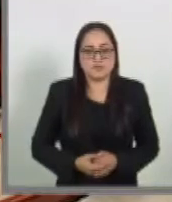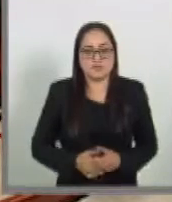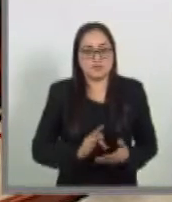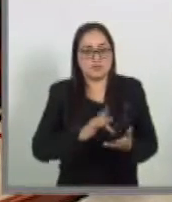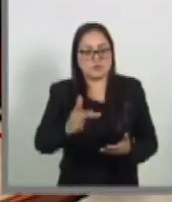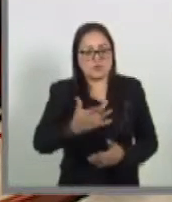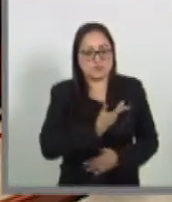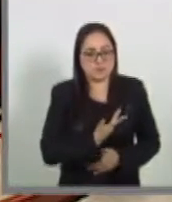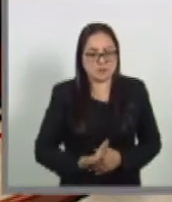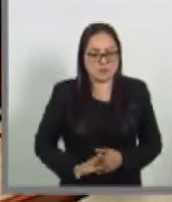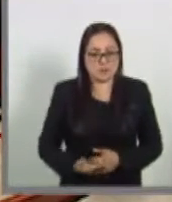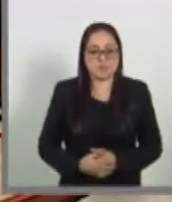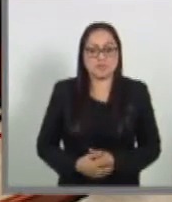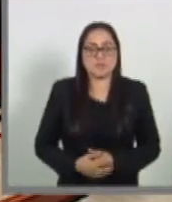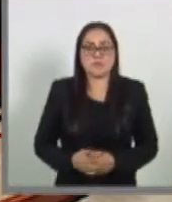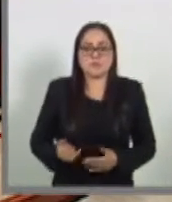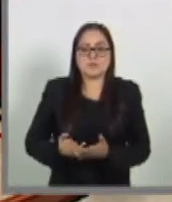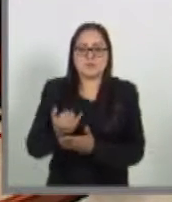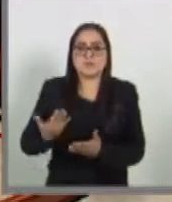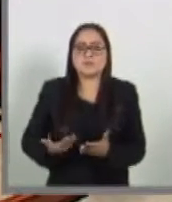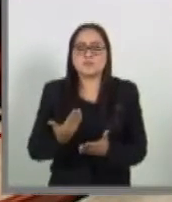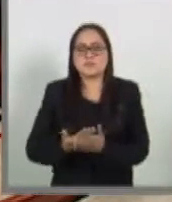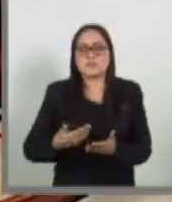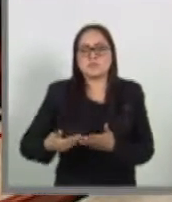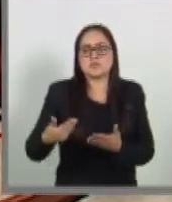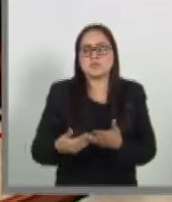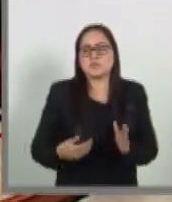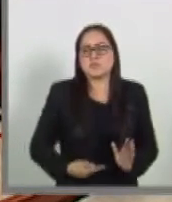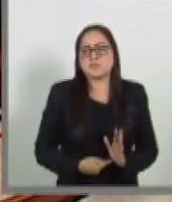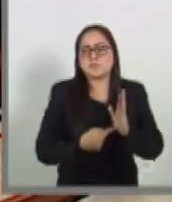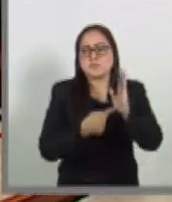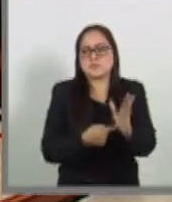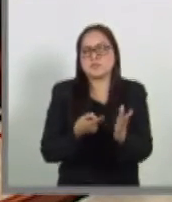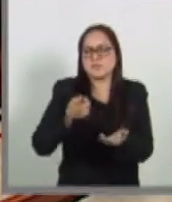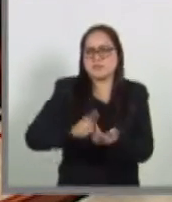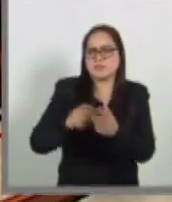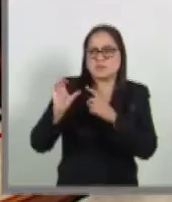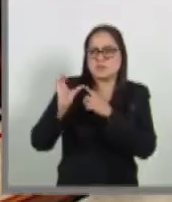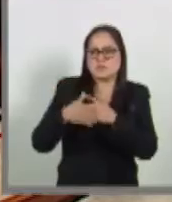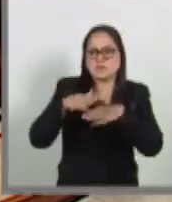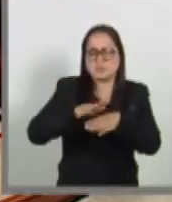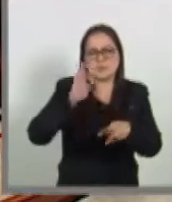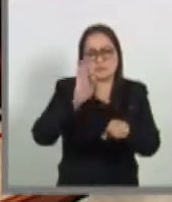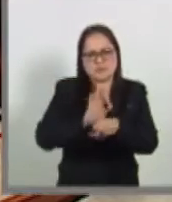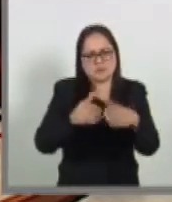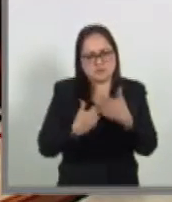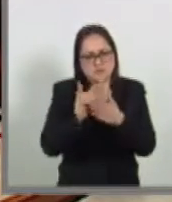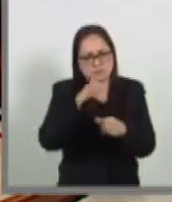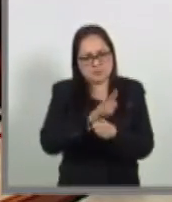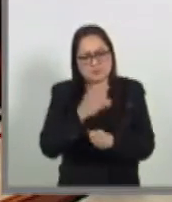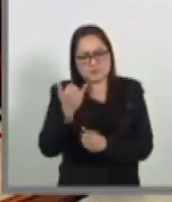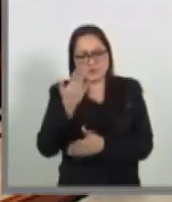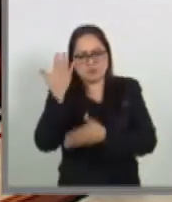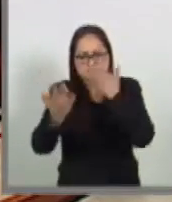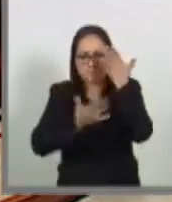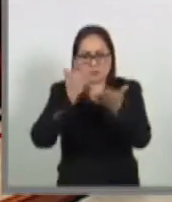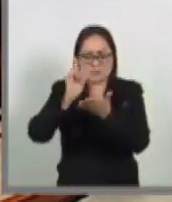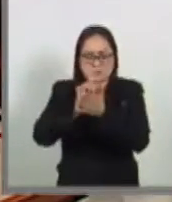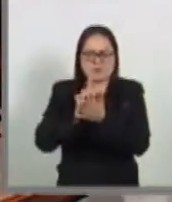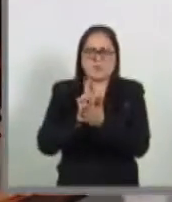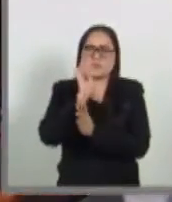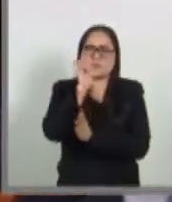Gracias, Presidente. El dictamen que hoy presentamos las Comisiones de Defensa Nacional y de Estudios Legislativos